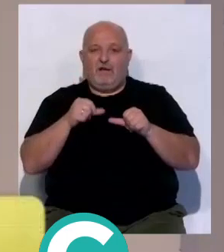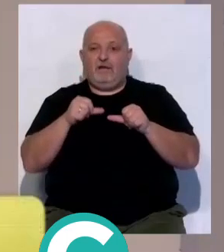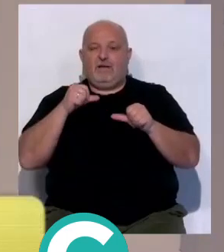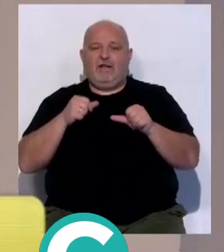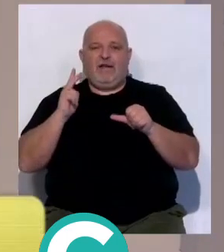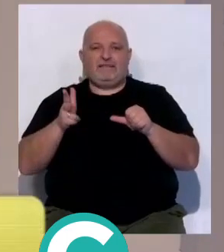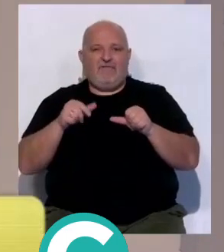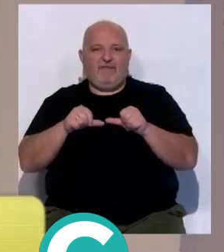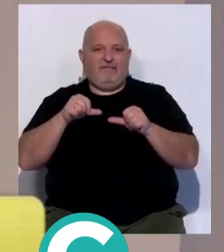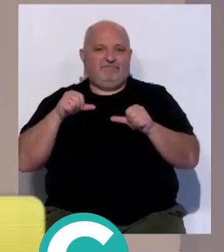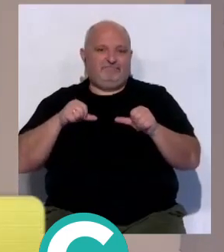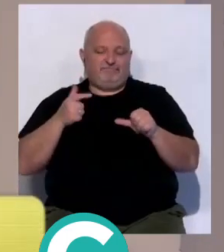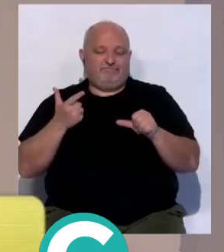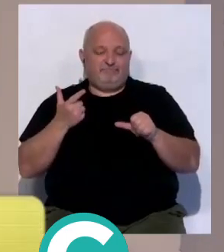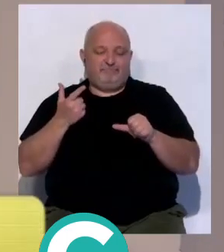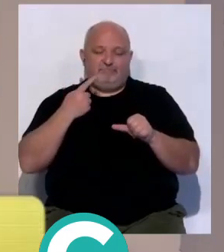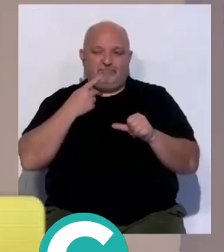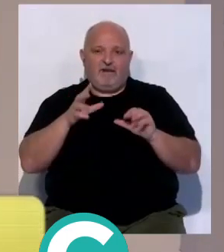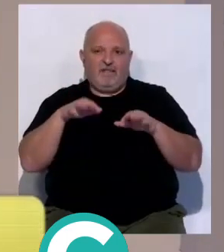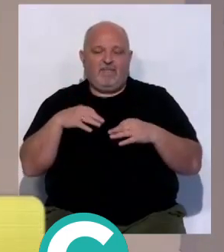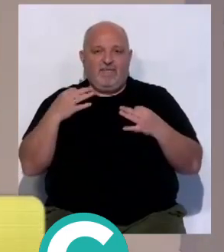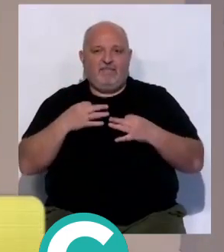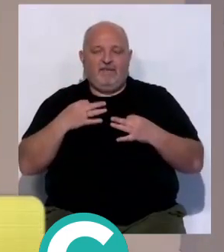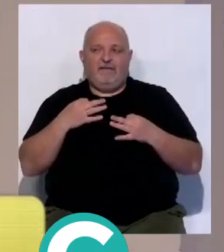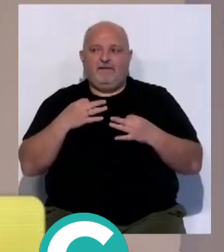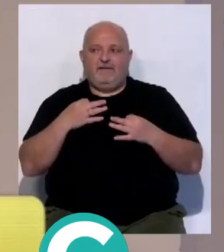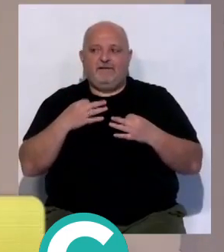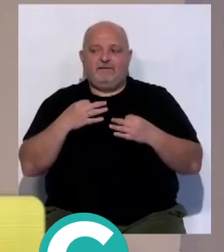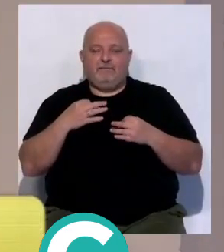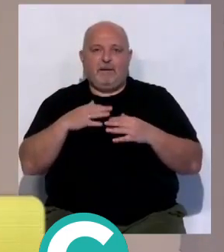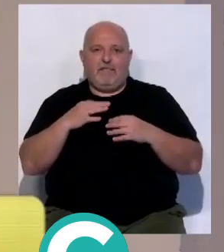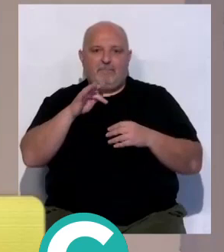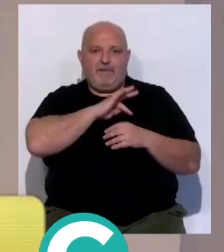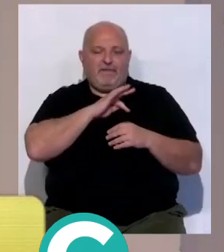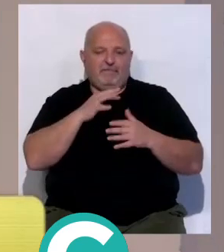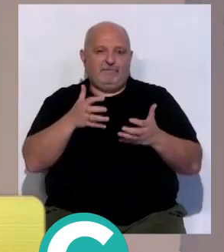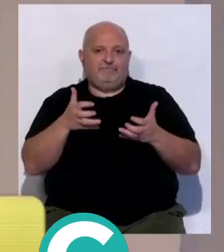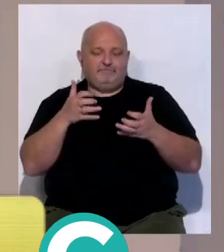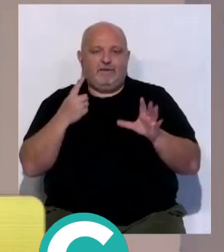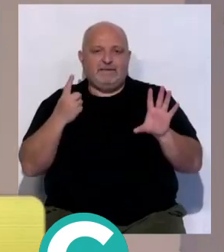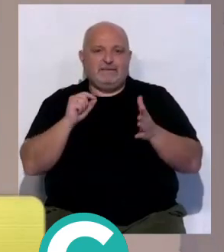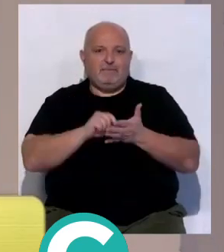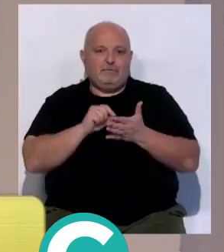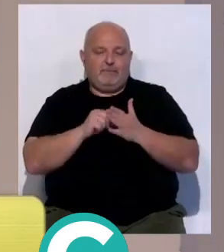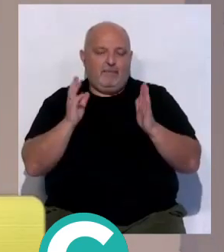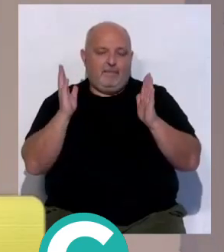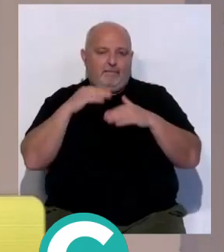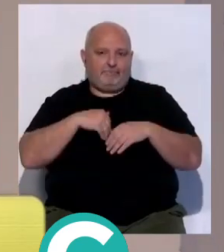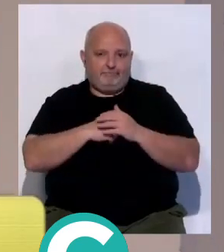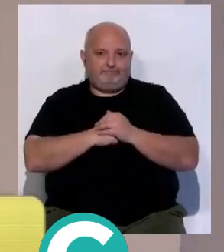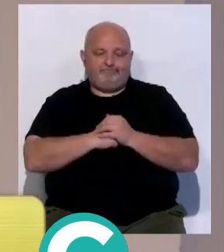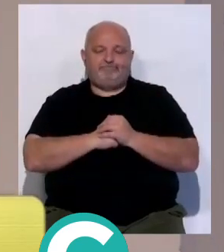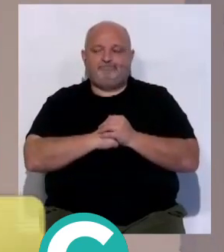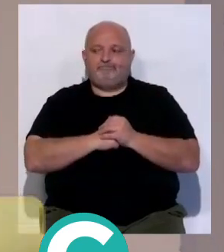Getafe, donde bien sabemos y venimos reiterando que el Cádiz debió, hizo méritos para sumar seis puntos y no finalmente